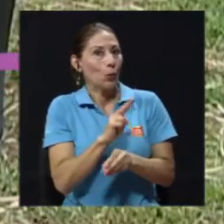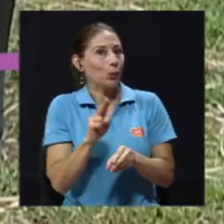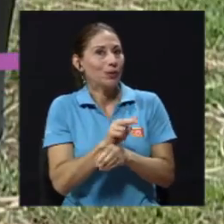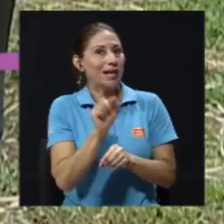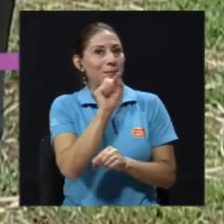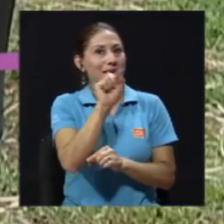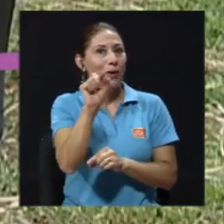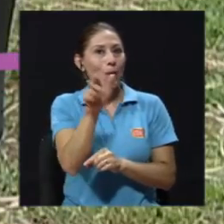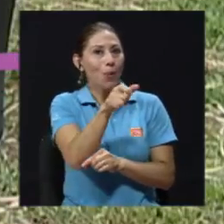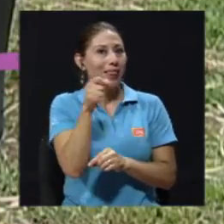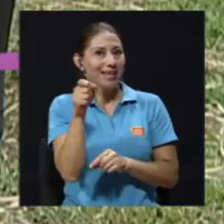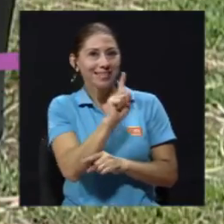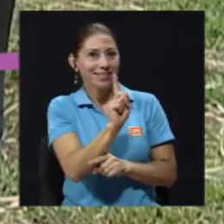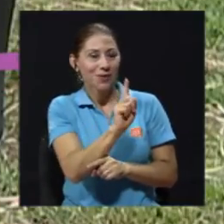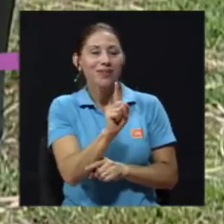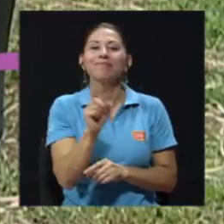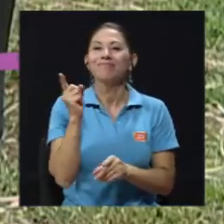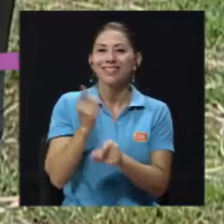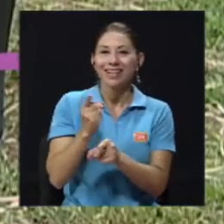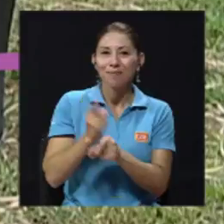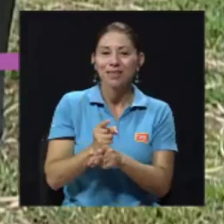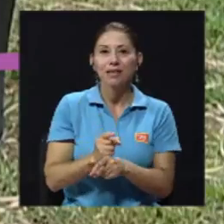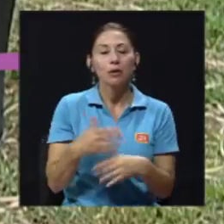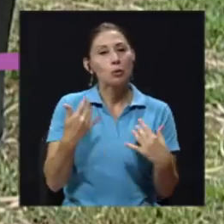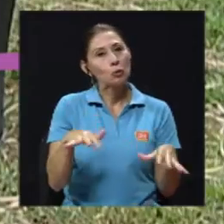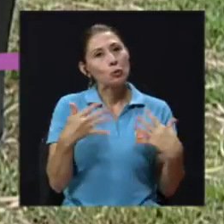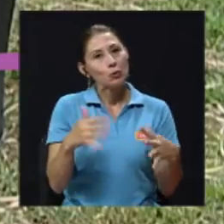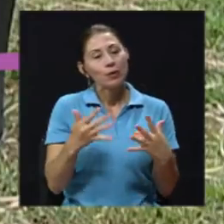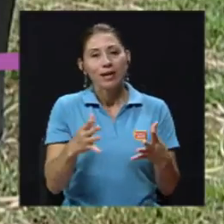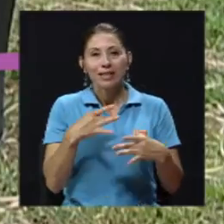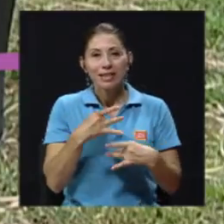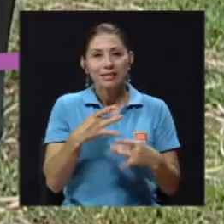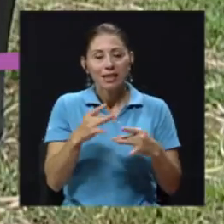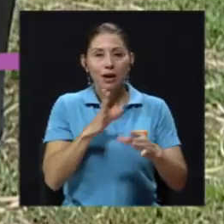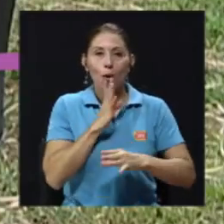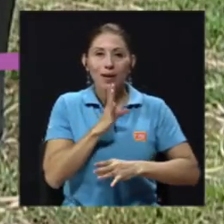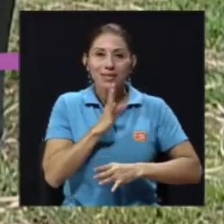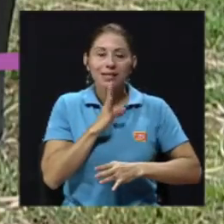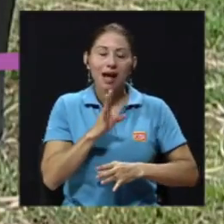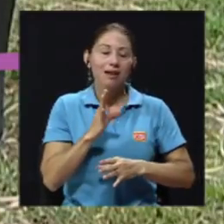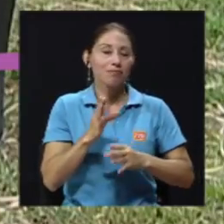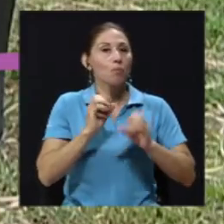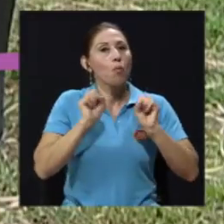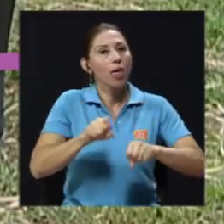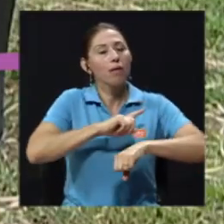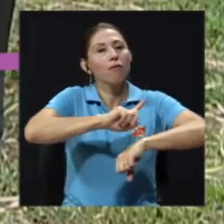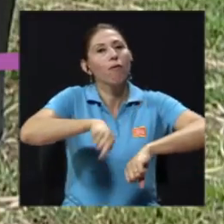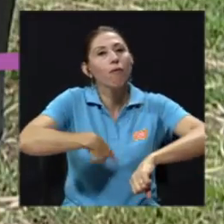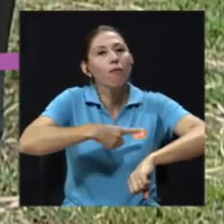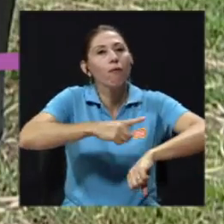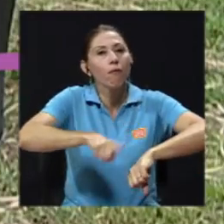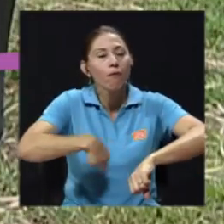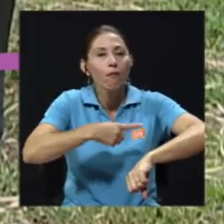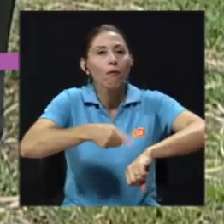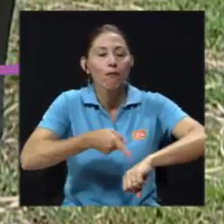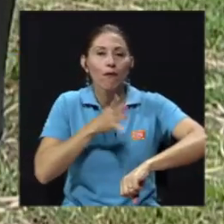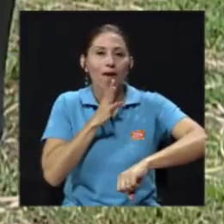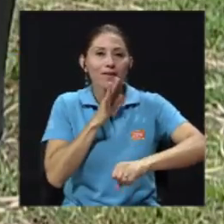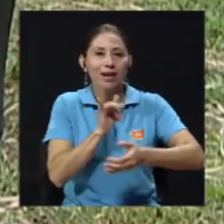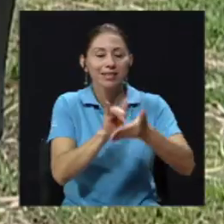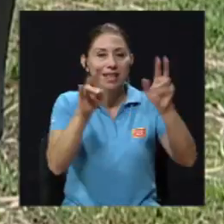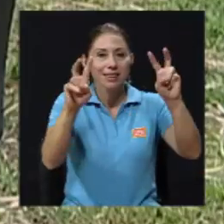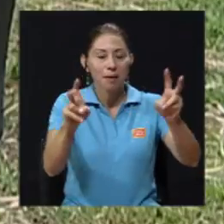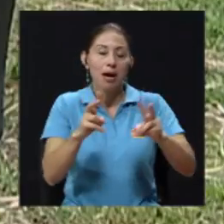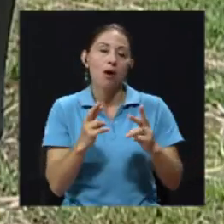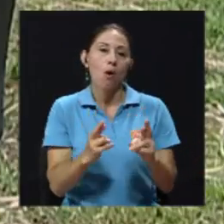Doctora, ha sido un placer conversar. Sabemos que el tema es para conversar horas y horas, ¿verdad? Y que ojalá podamos